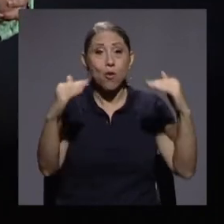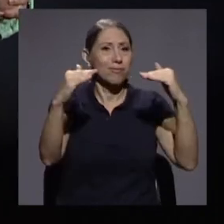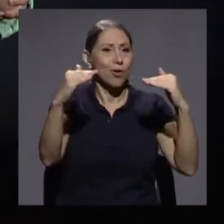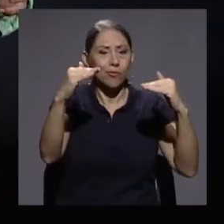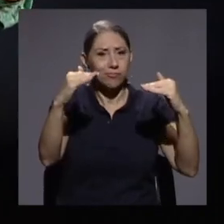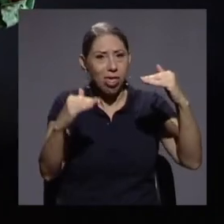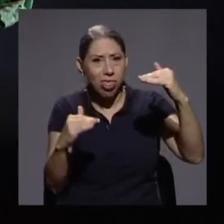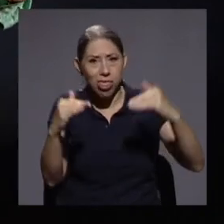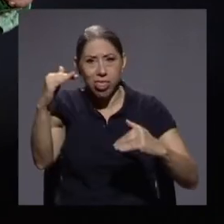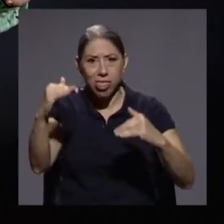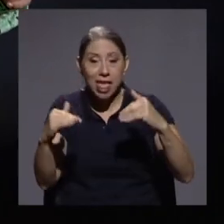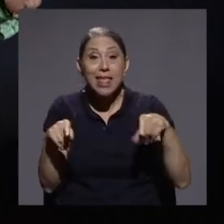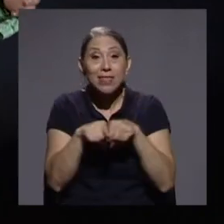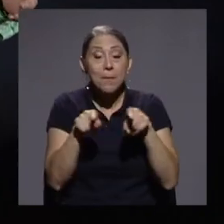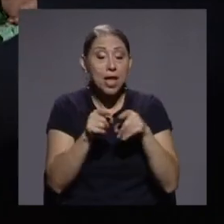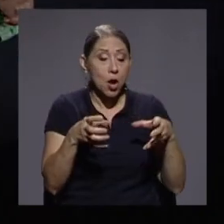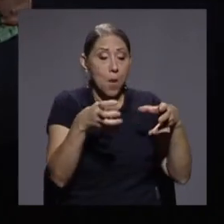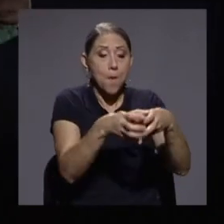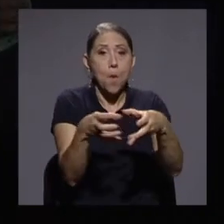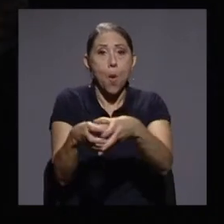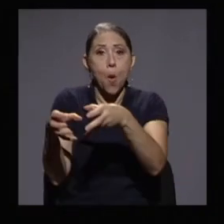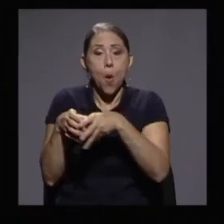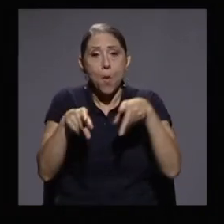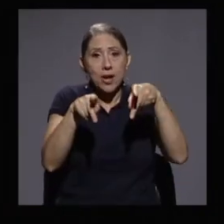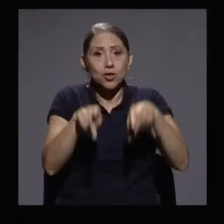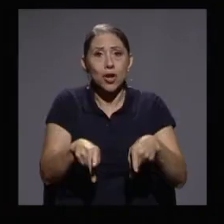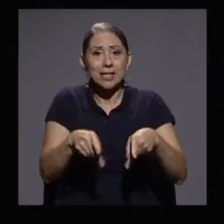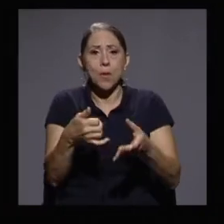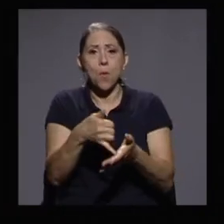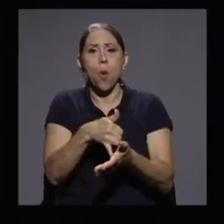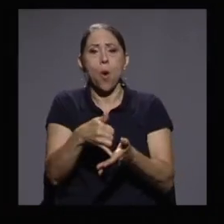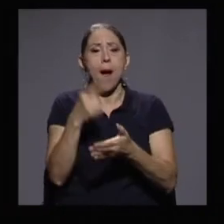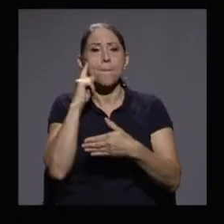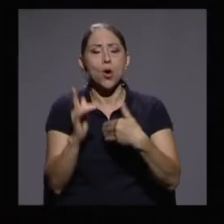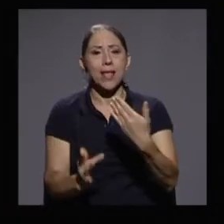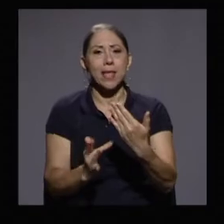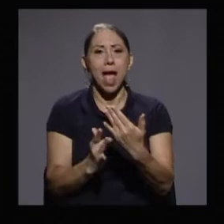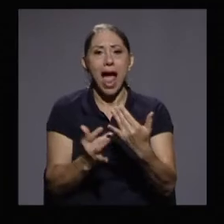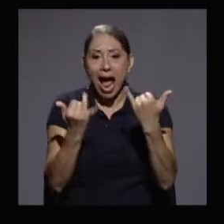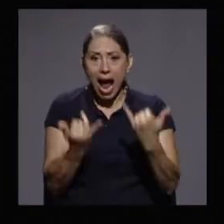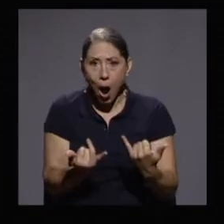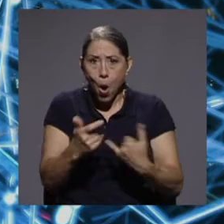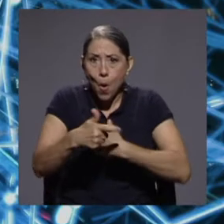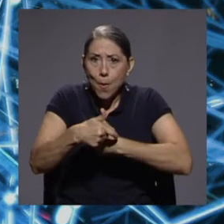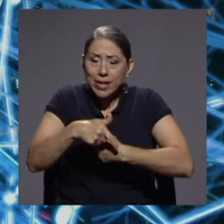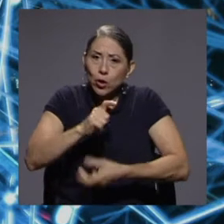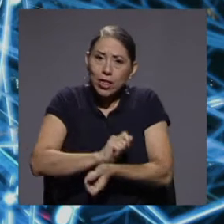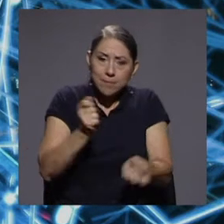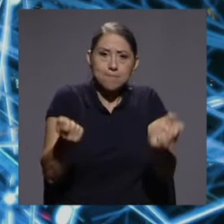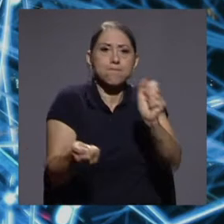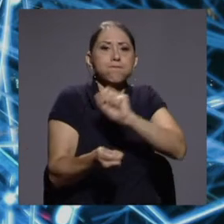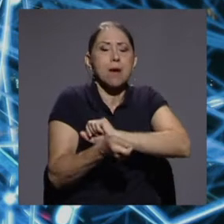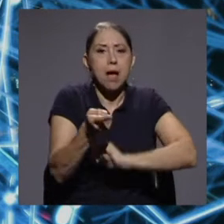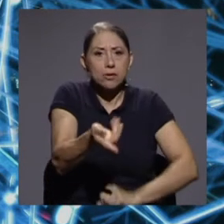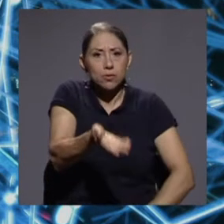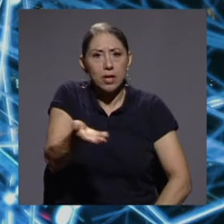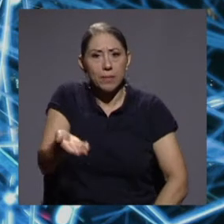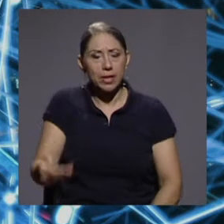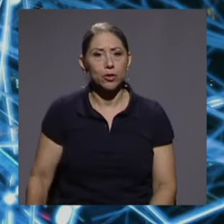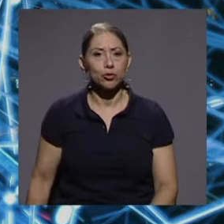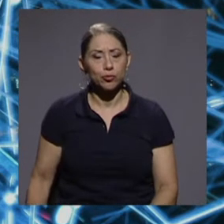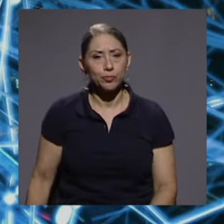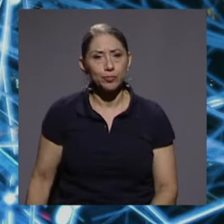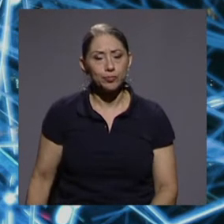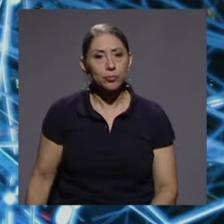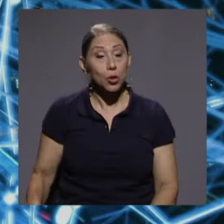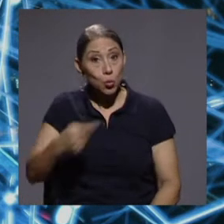vulnerabilizadas por la tecnología. Pero es el momento de transformar esos elementos. El hecho de que